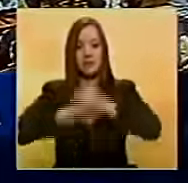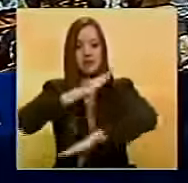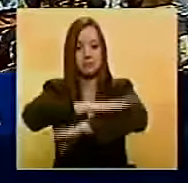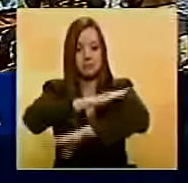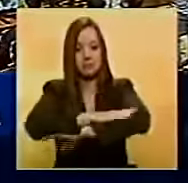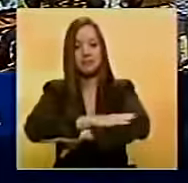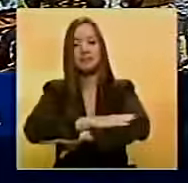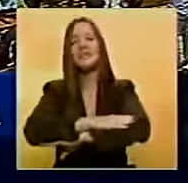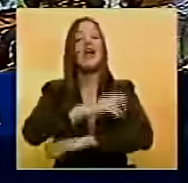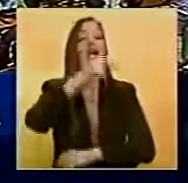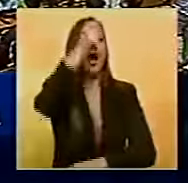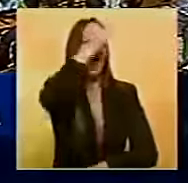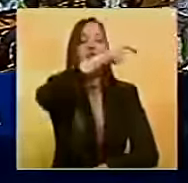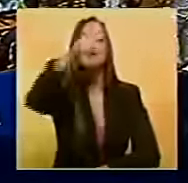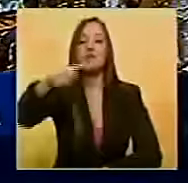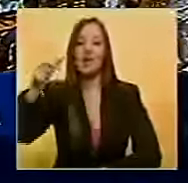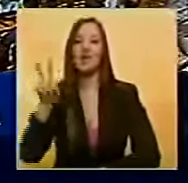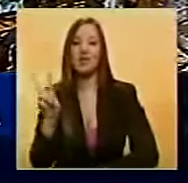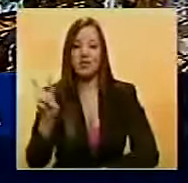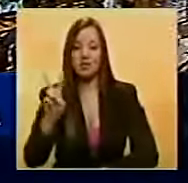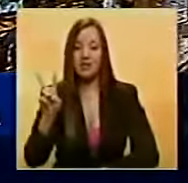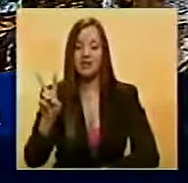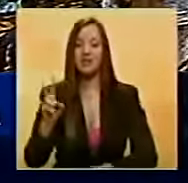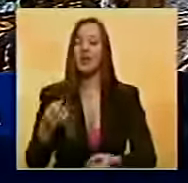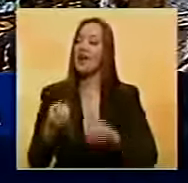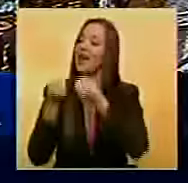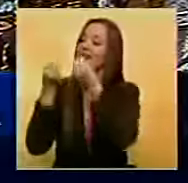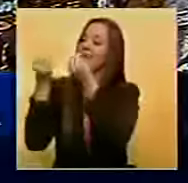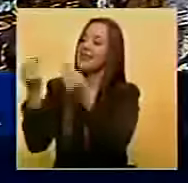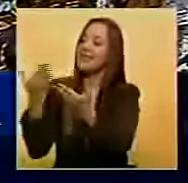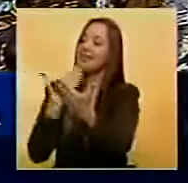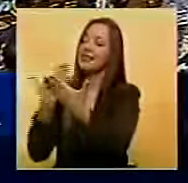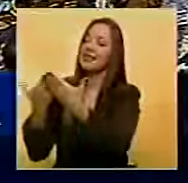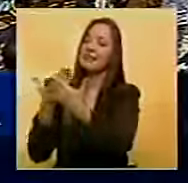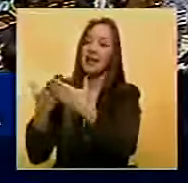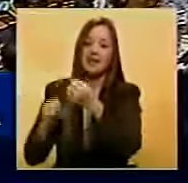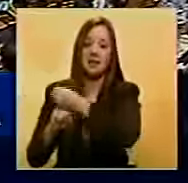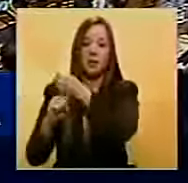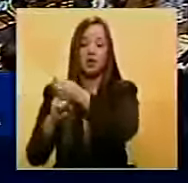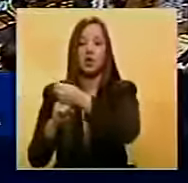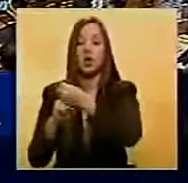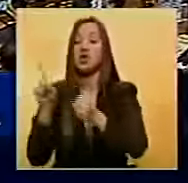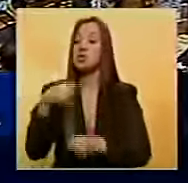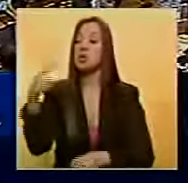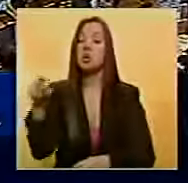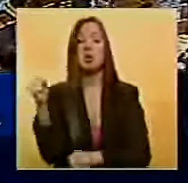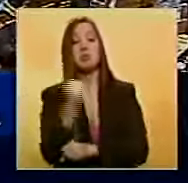el pueblo de Venezuela os lo repren y que nosotros lo repren.